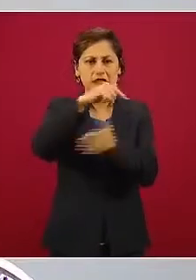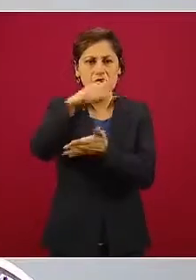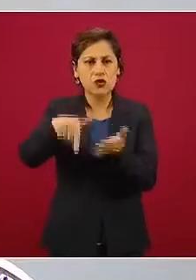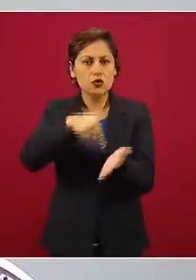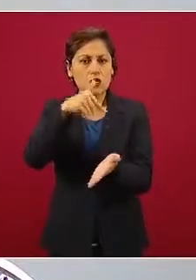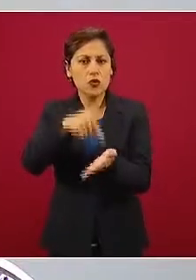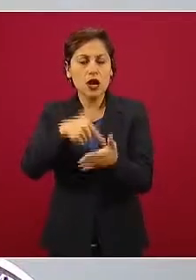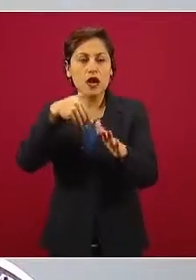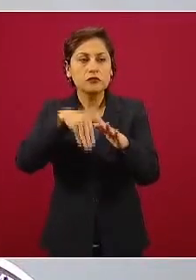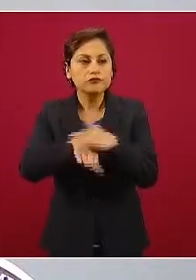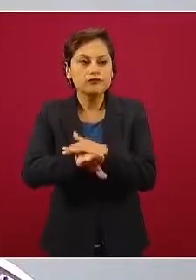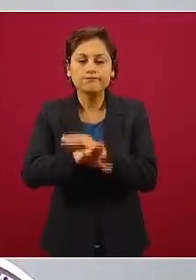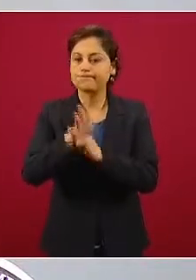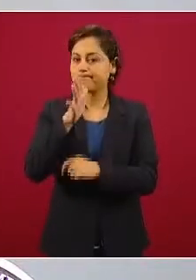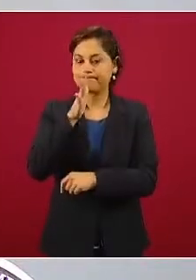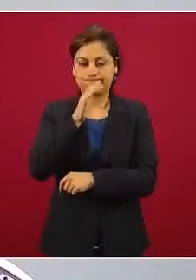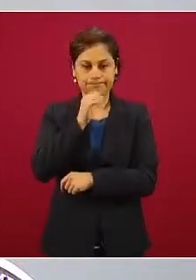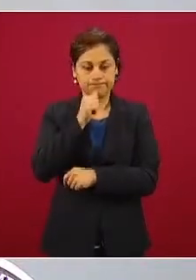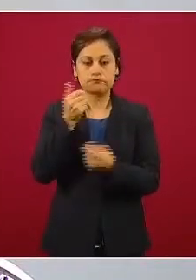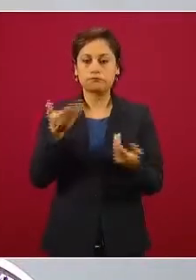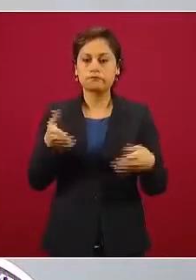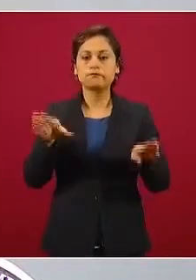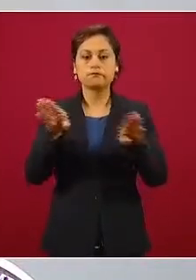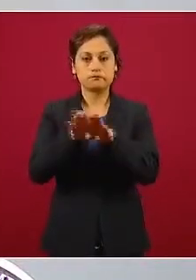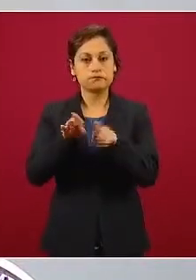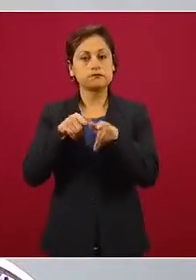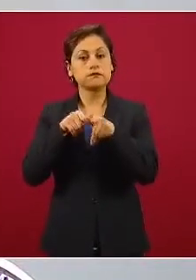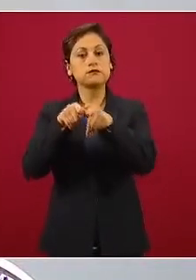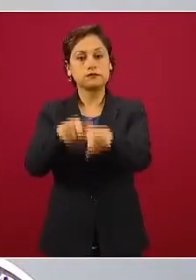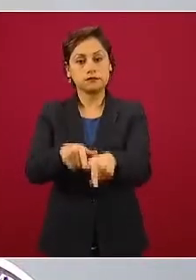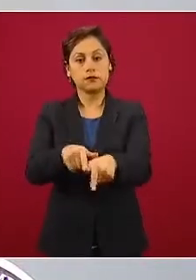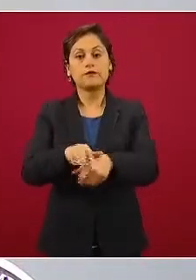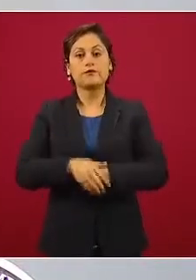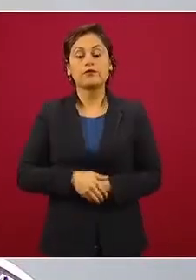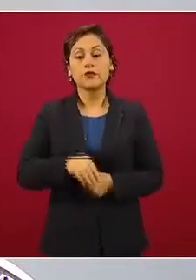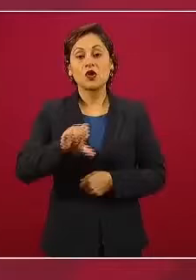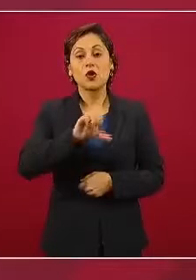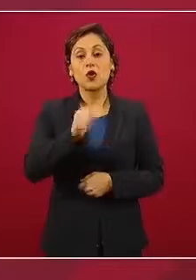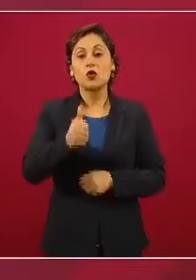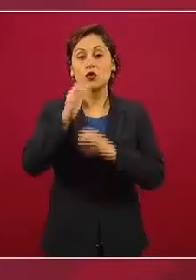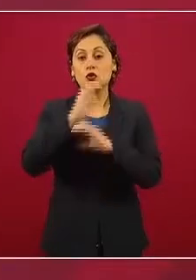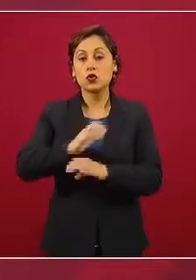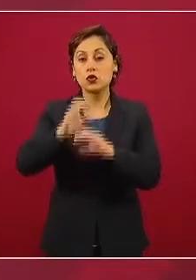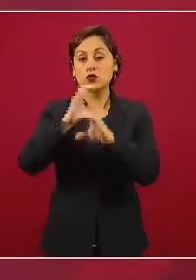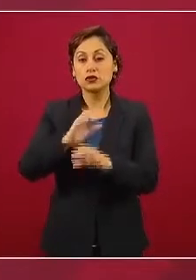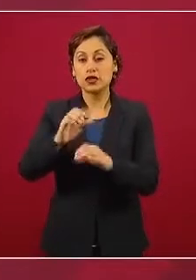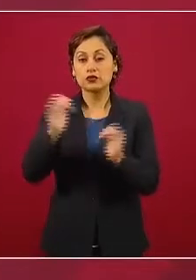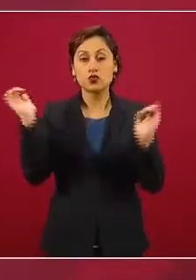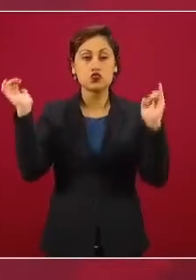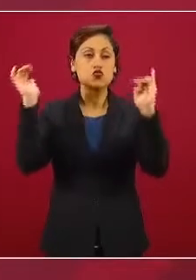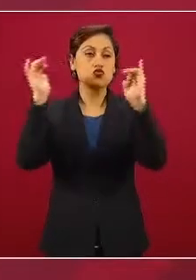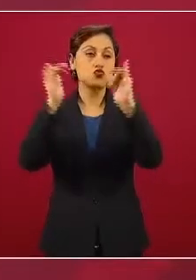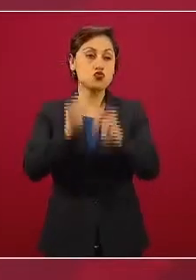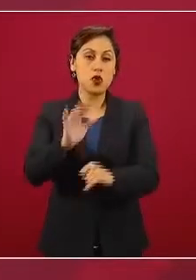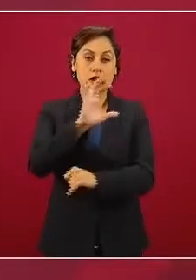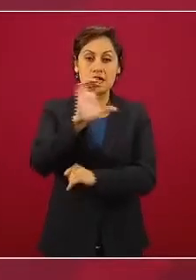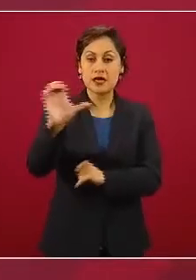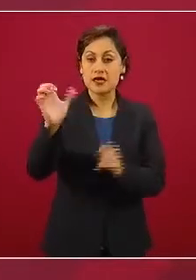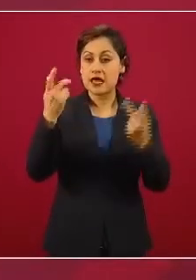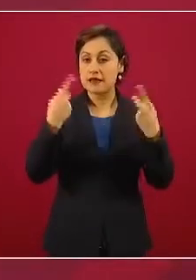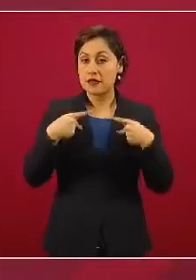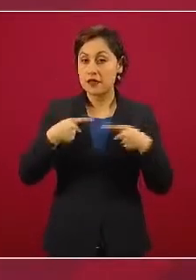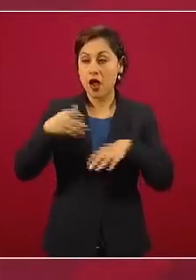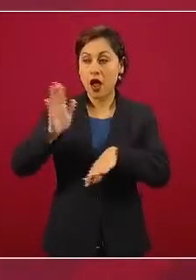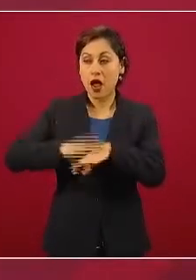recomienda abrirlos por las mismas razones. Conciertos masivos superiores a 500 personas, tampoco se recomienda